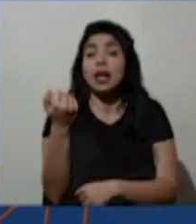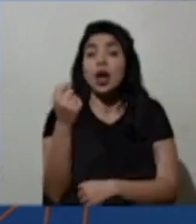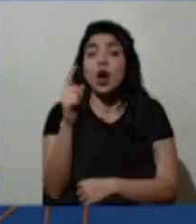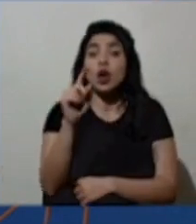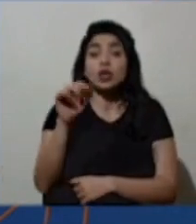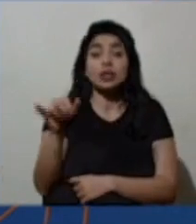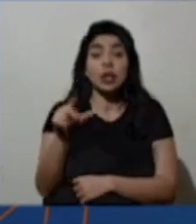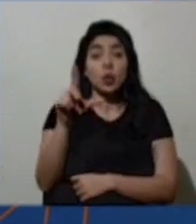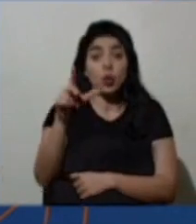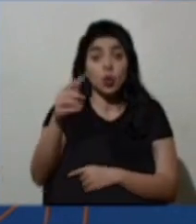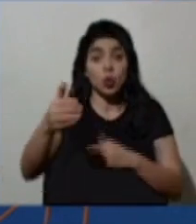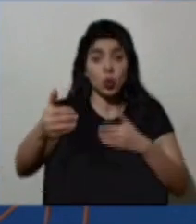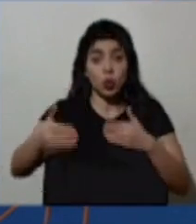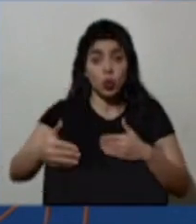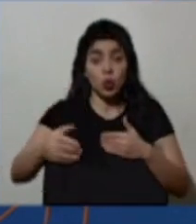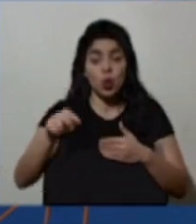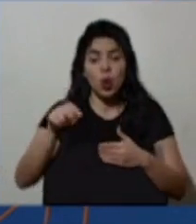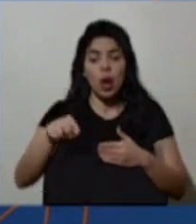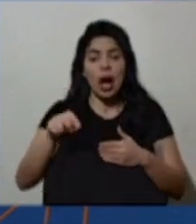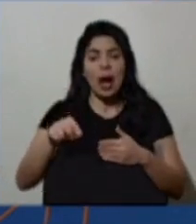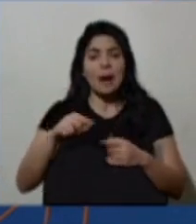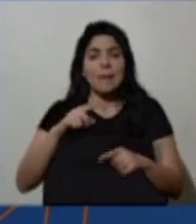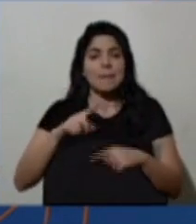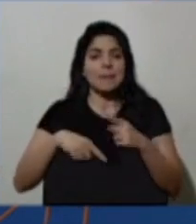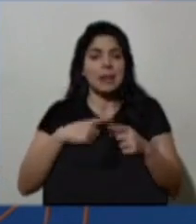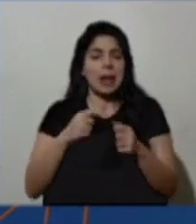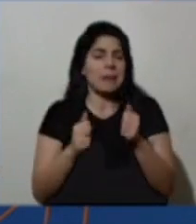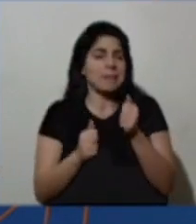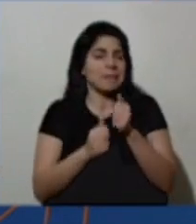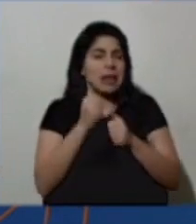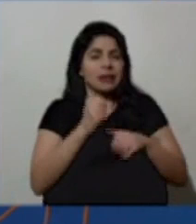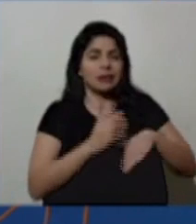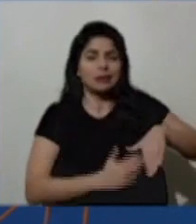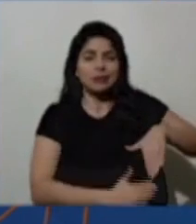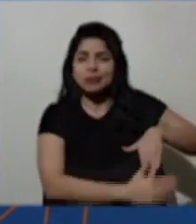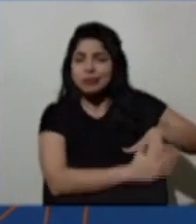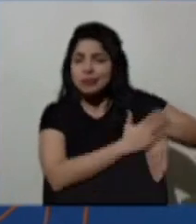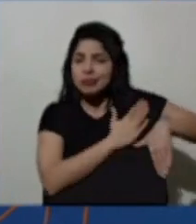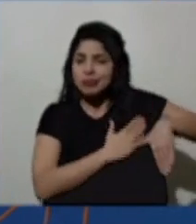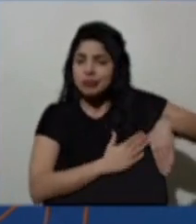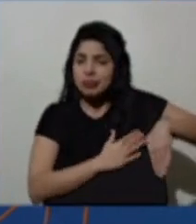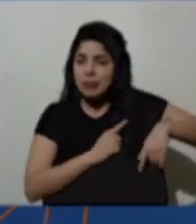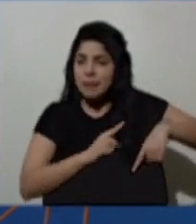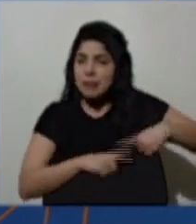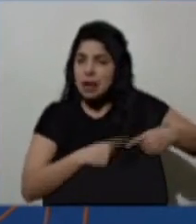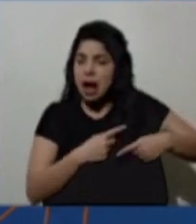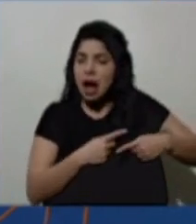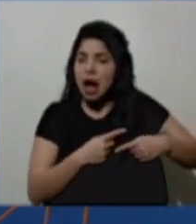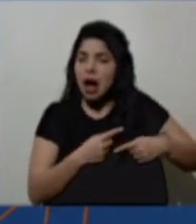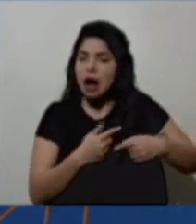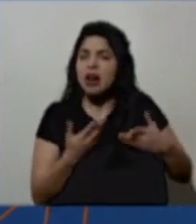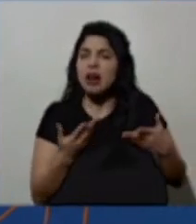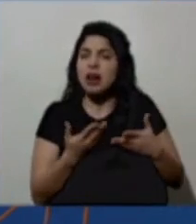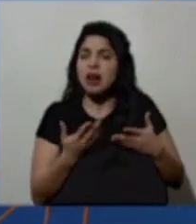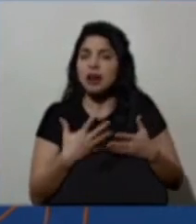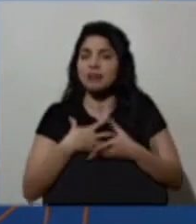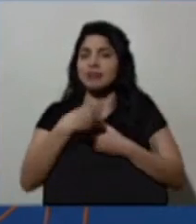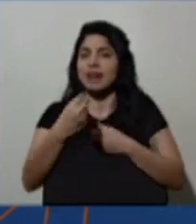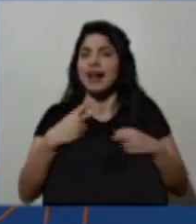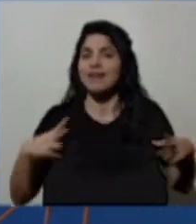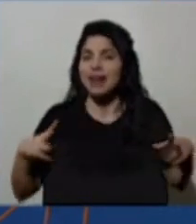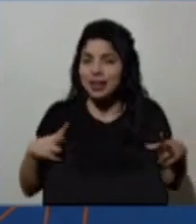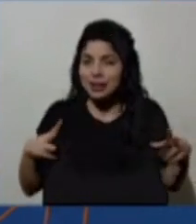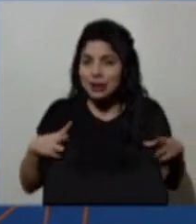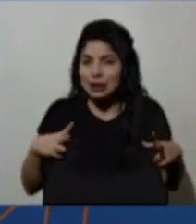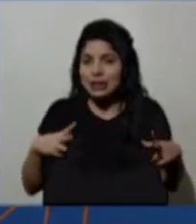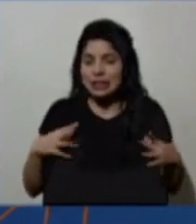en donde se presentará en la mayor parte del territorio nacional la salida a vacaciones, sobre todo